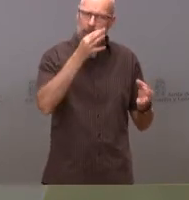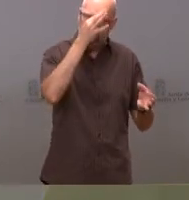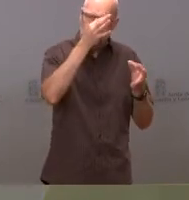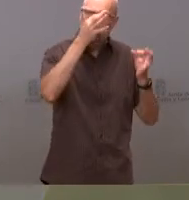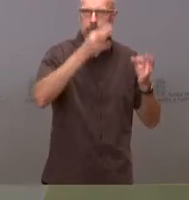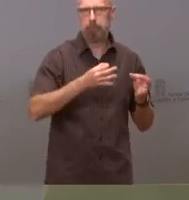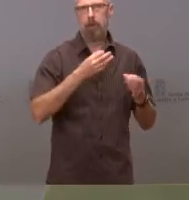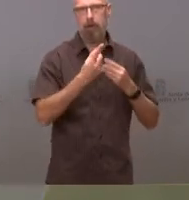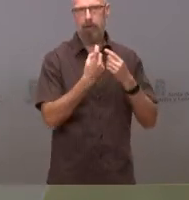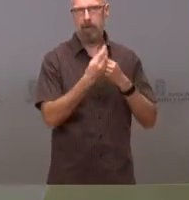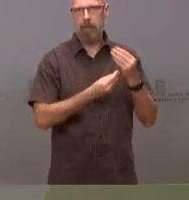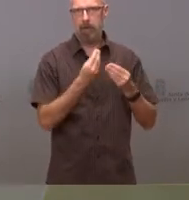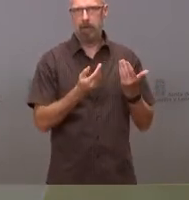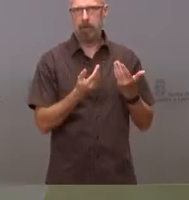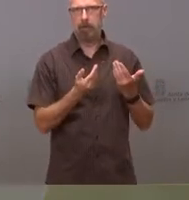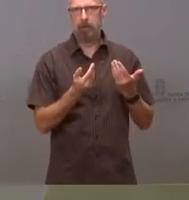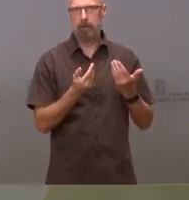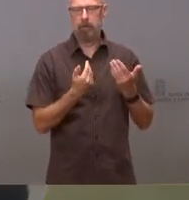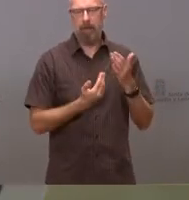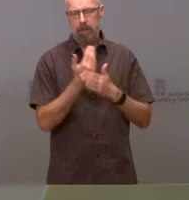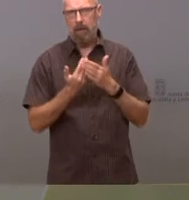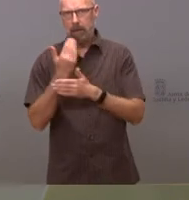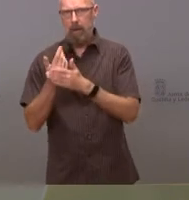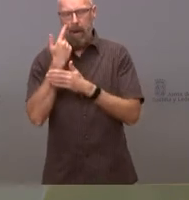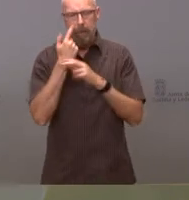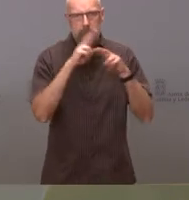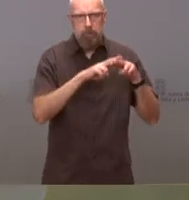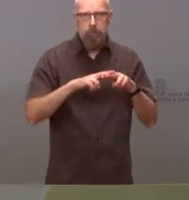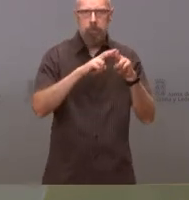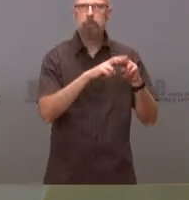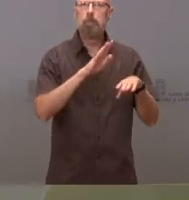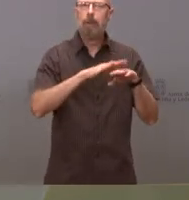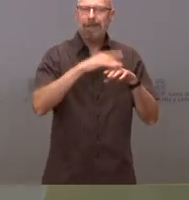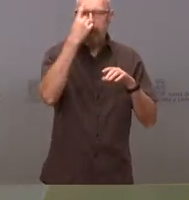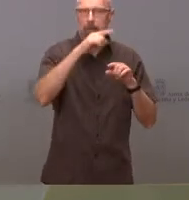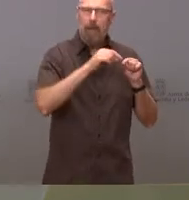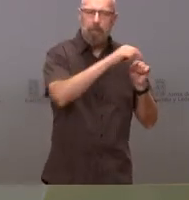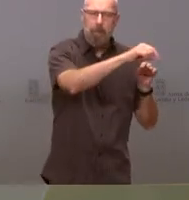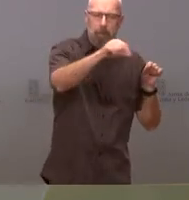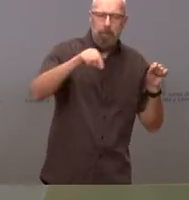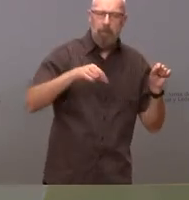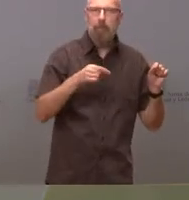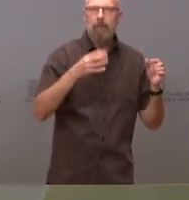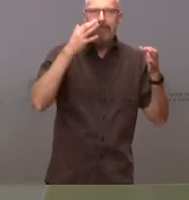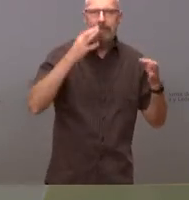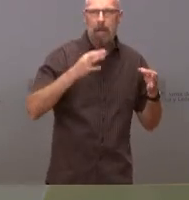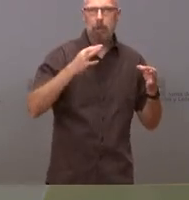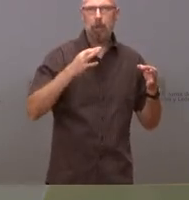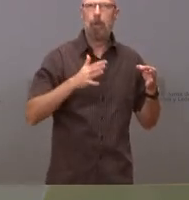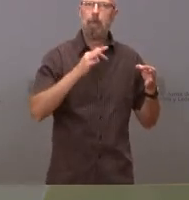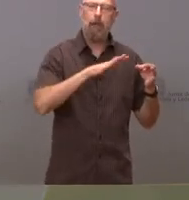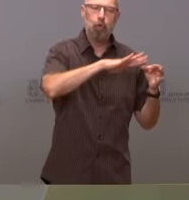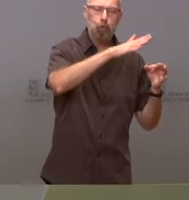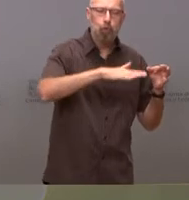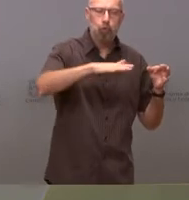concretas que nos ocuparán en los próximos días para determinar, primero, el perímetro exacto del incendio y también para determinar la superficie